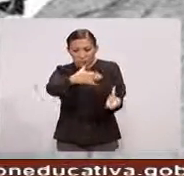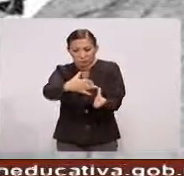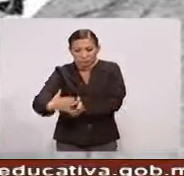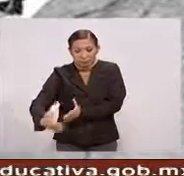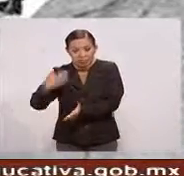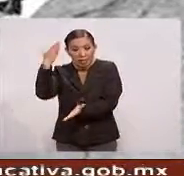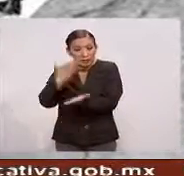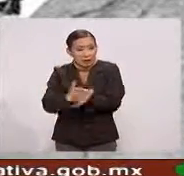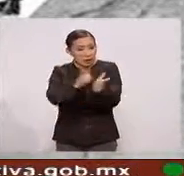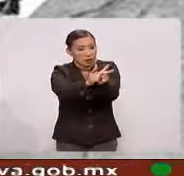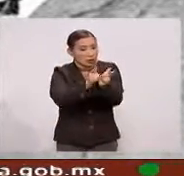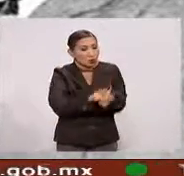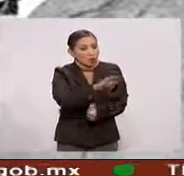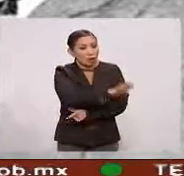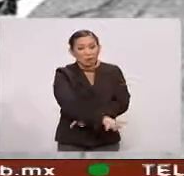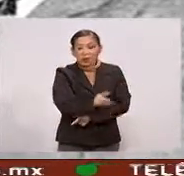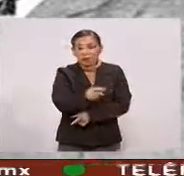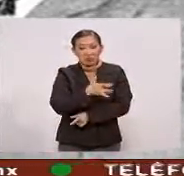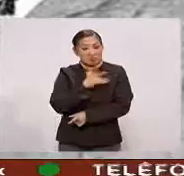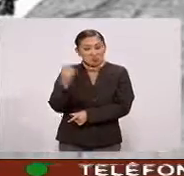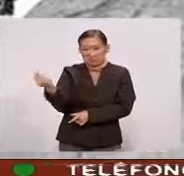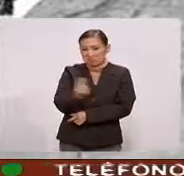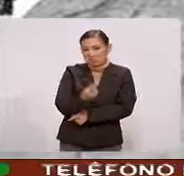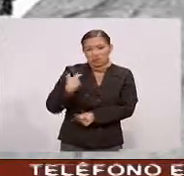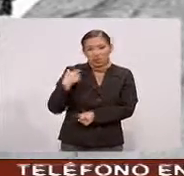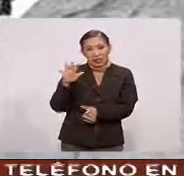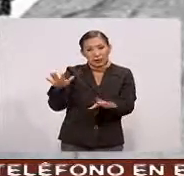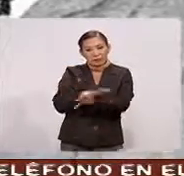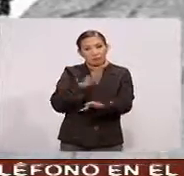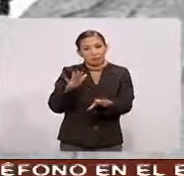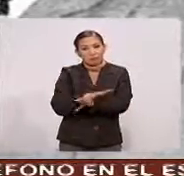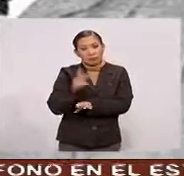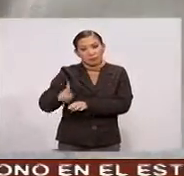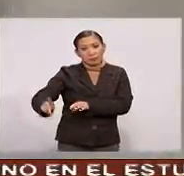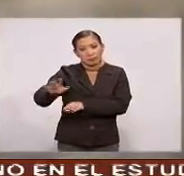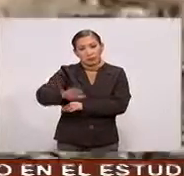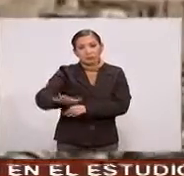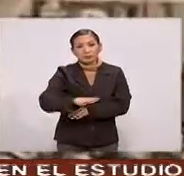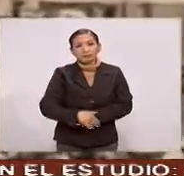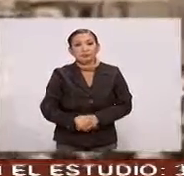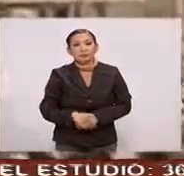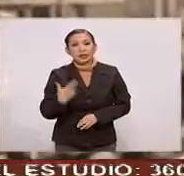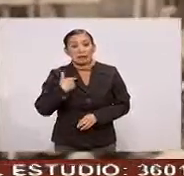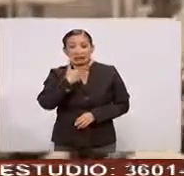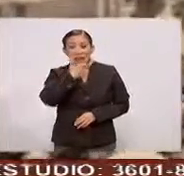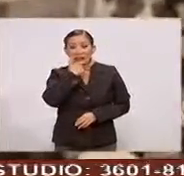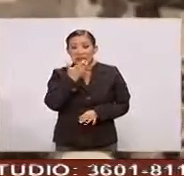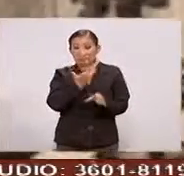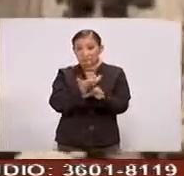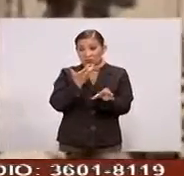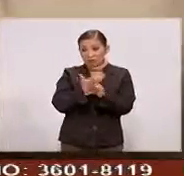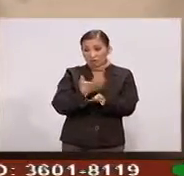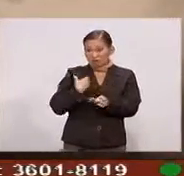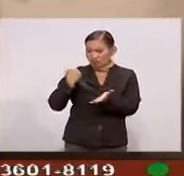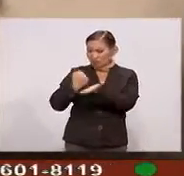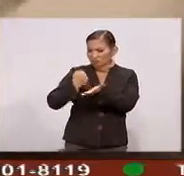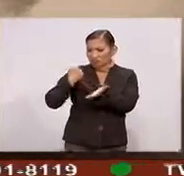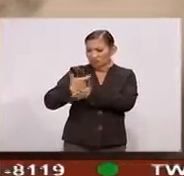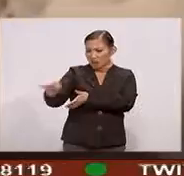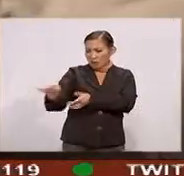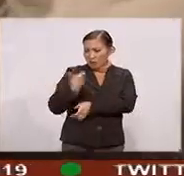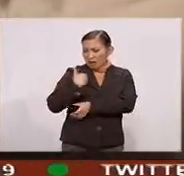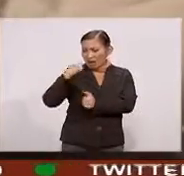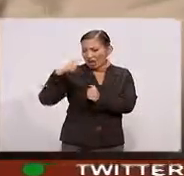Obstáculos De grupos Que no sienten La necesidad De evolucionista De los pueblos Los ingleses Y norteamericanos Exigieron Una